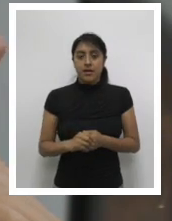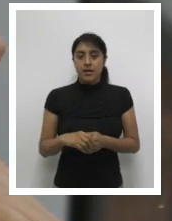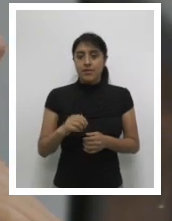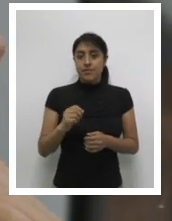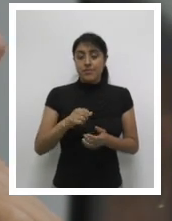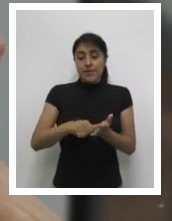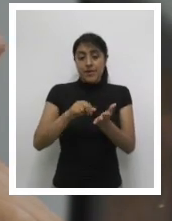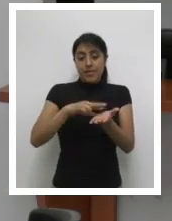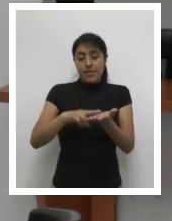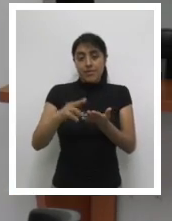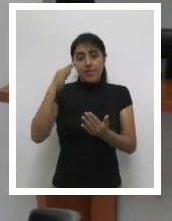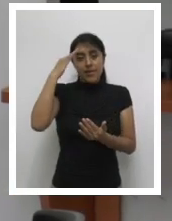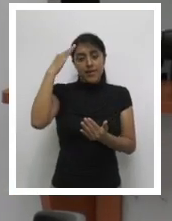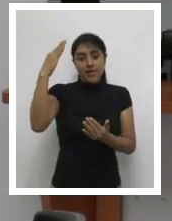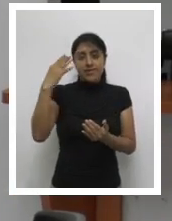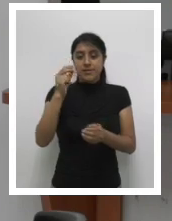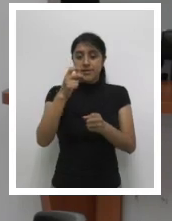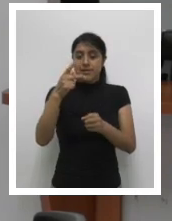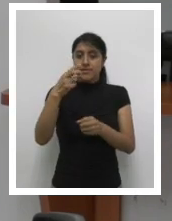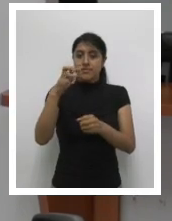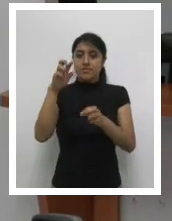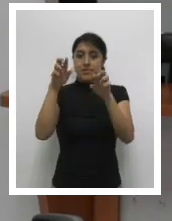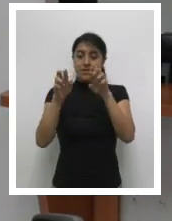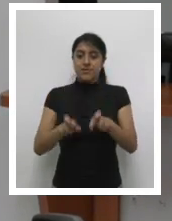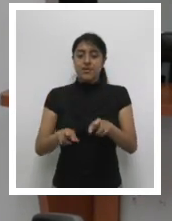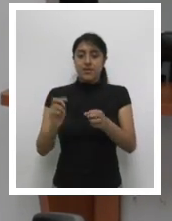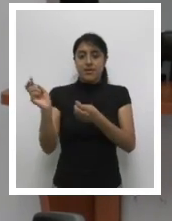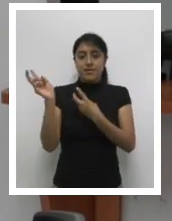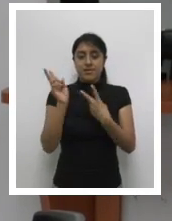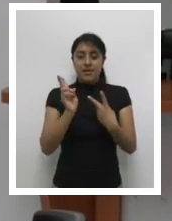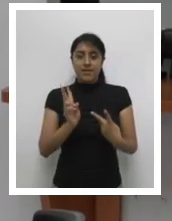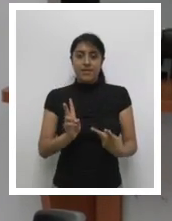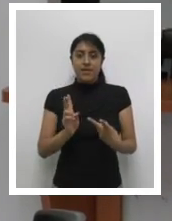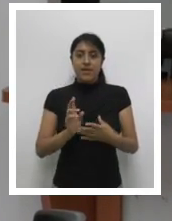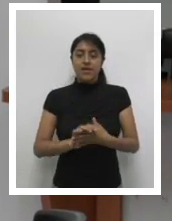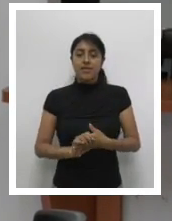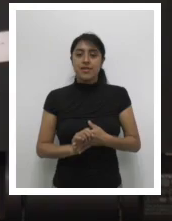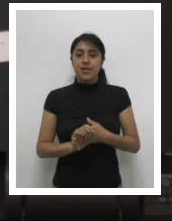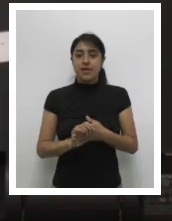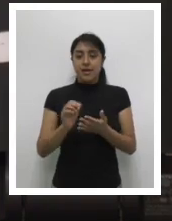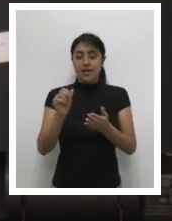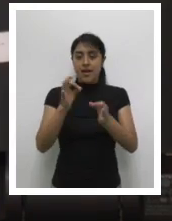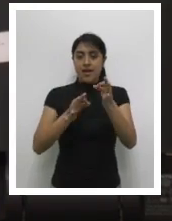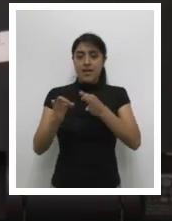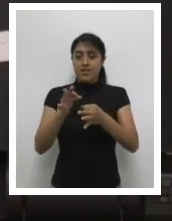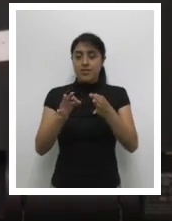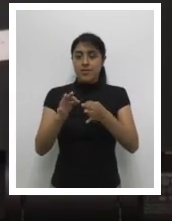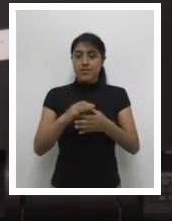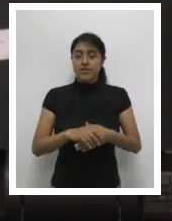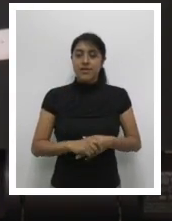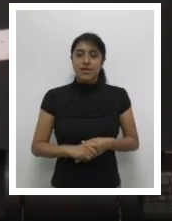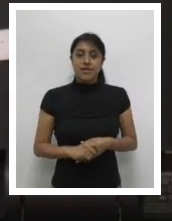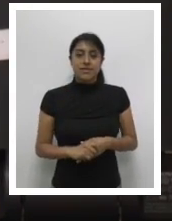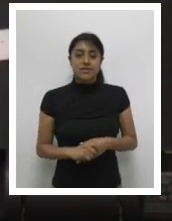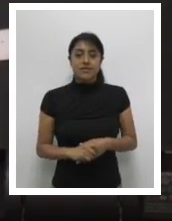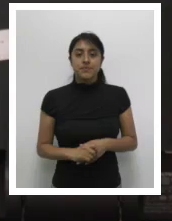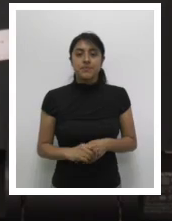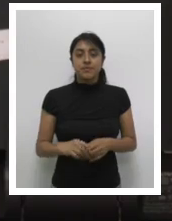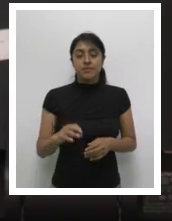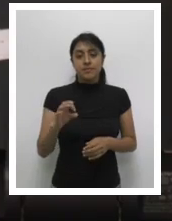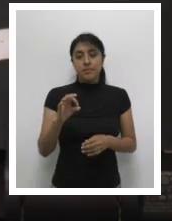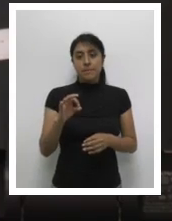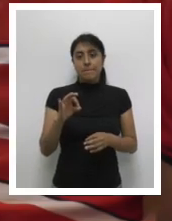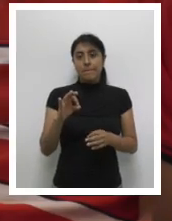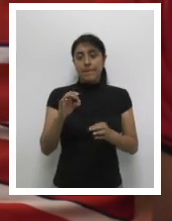agradece a los usuarios que acuden a las instalaciones para gestionar sus trámites y sabe que varios de ellos llegan desde el interior del